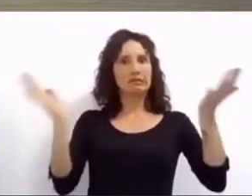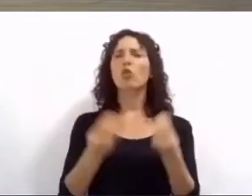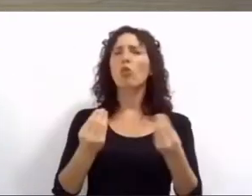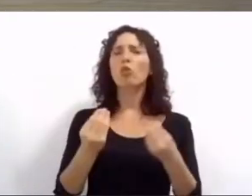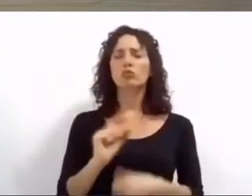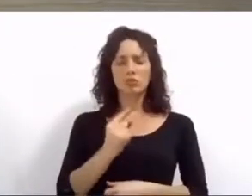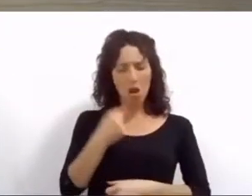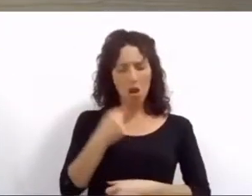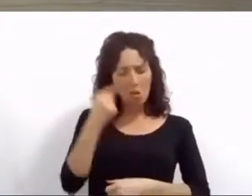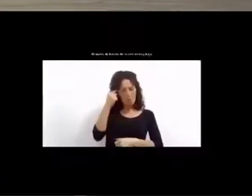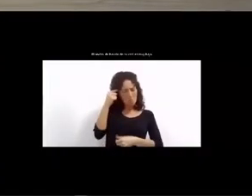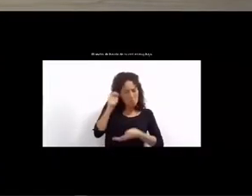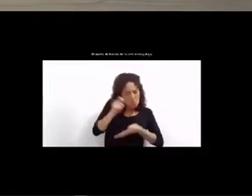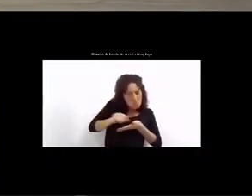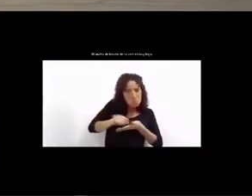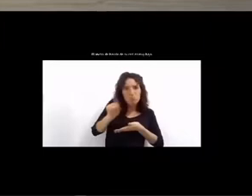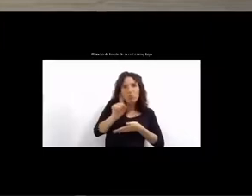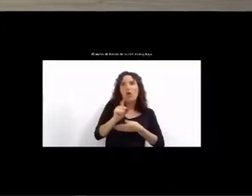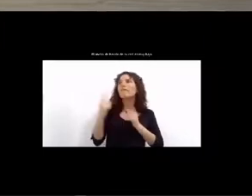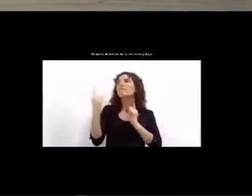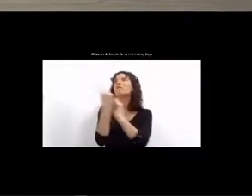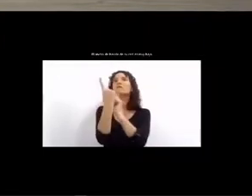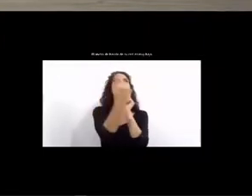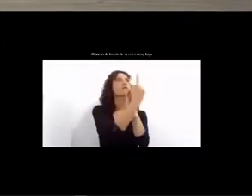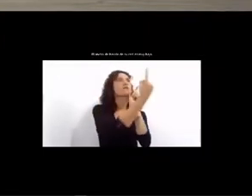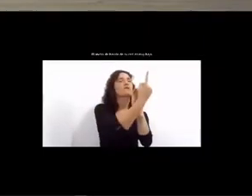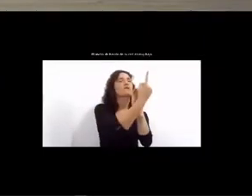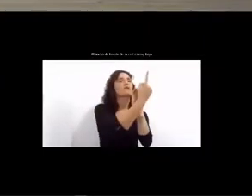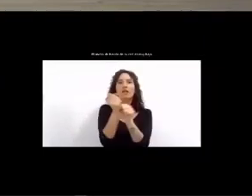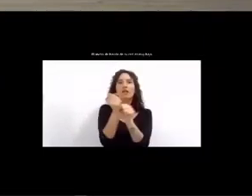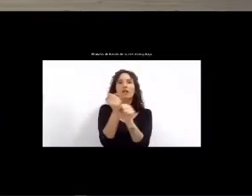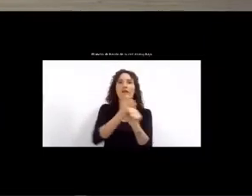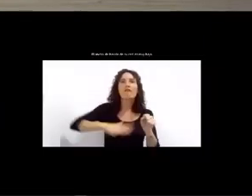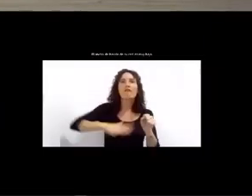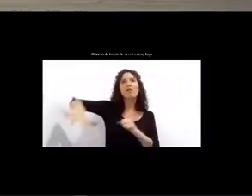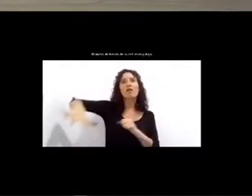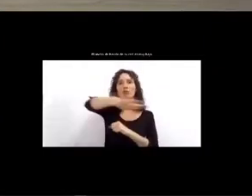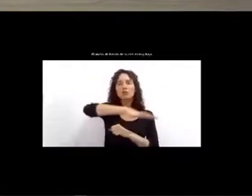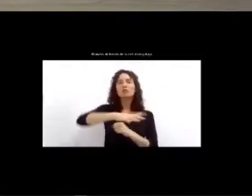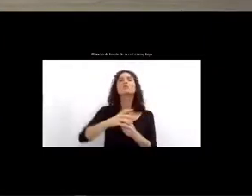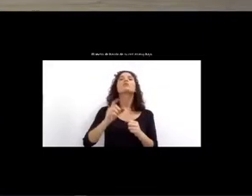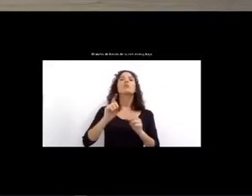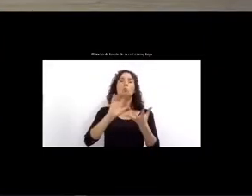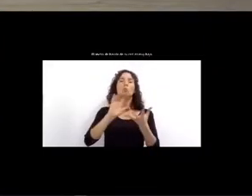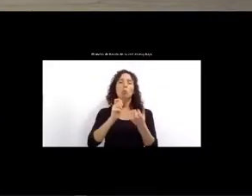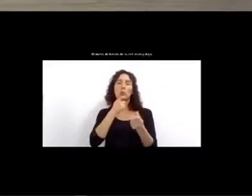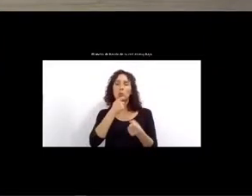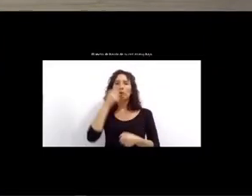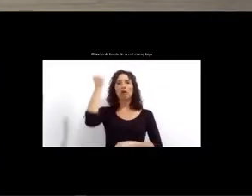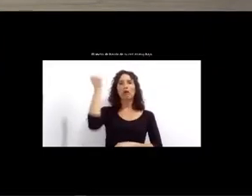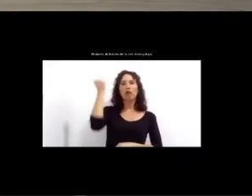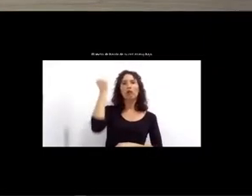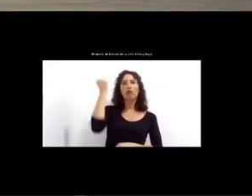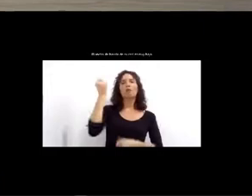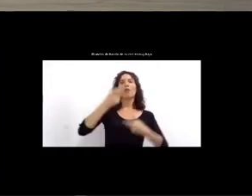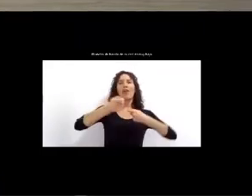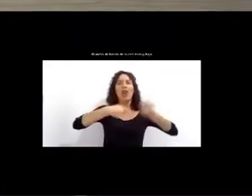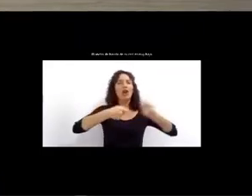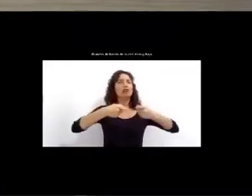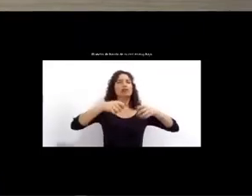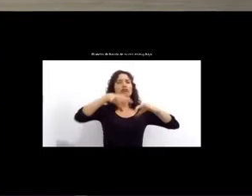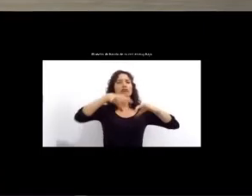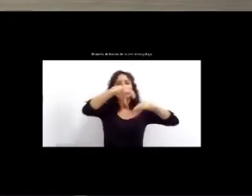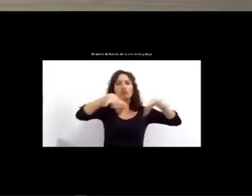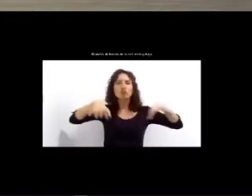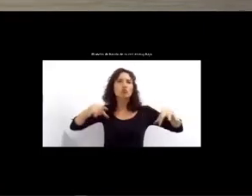planificamos y ejecutamos codo a codo acciones concretas con cada sector comercial y económico de la ciudad. Agradezco la